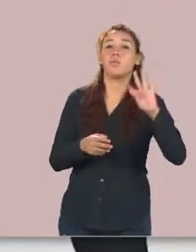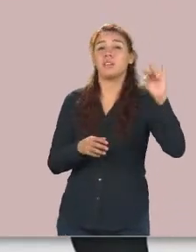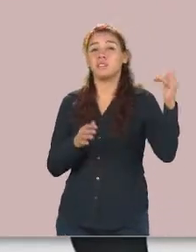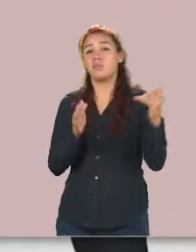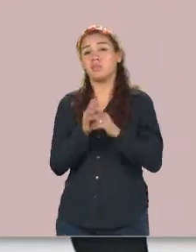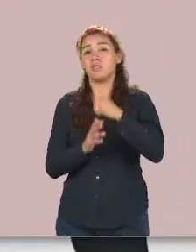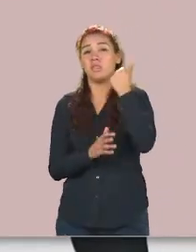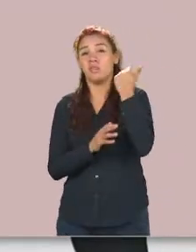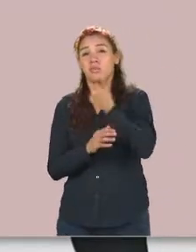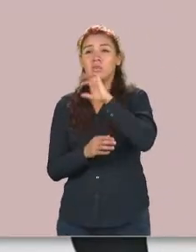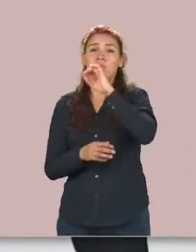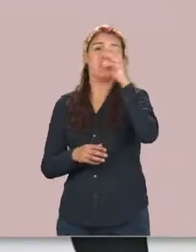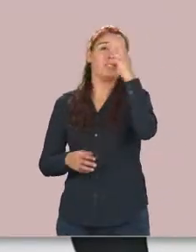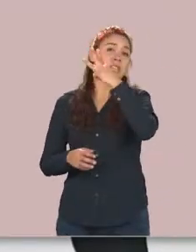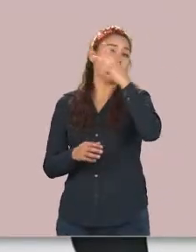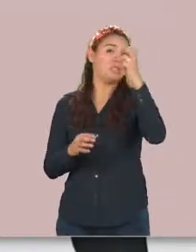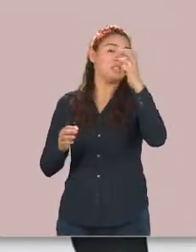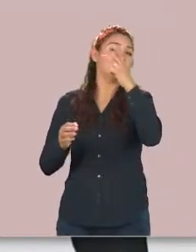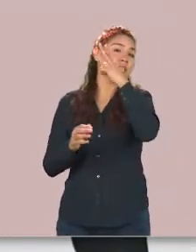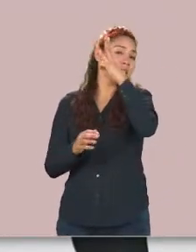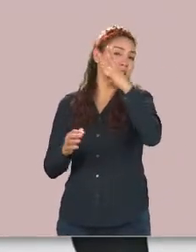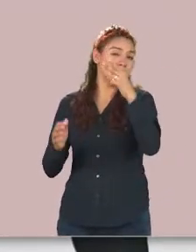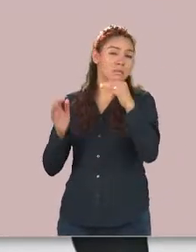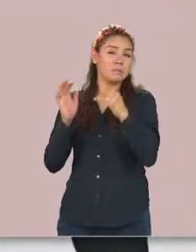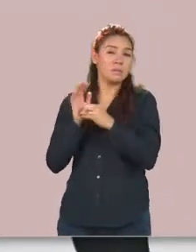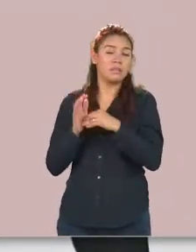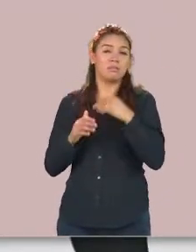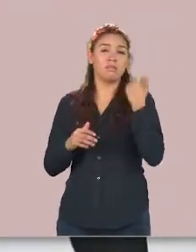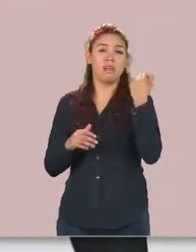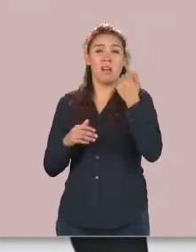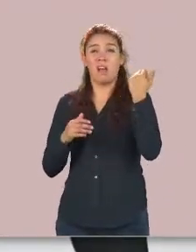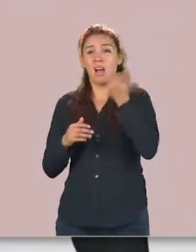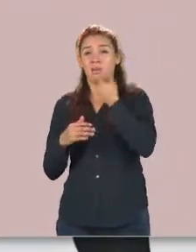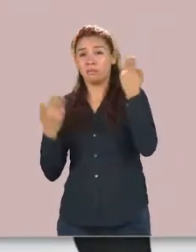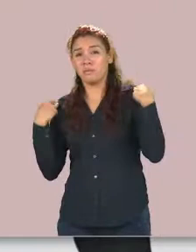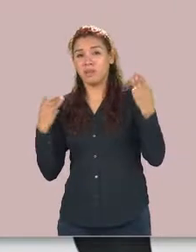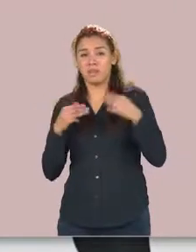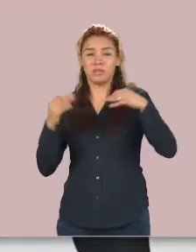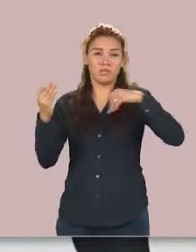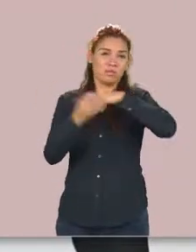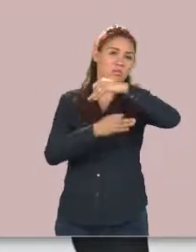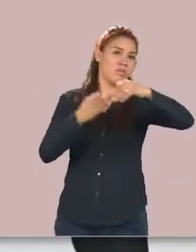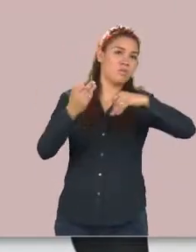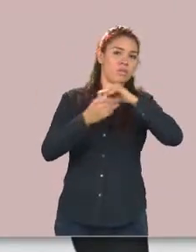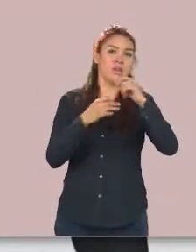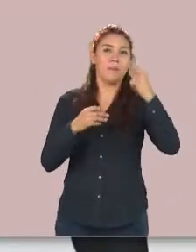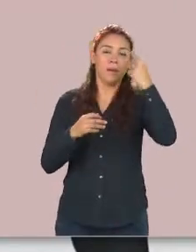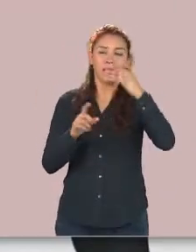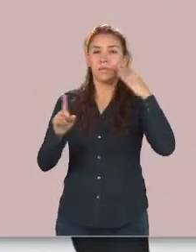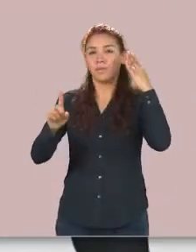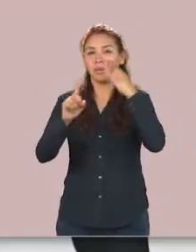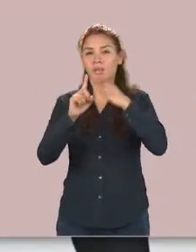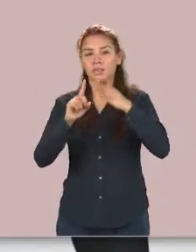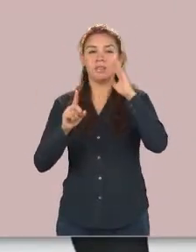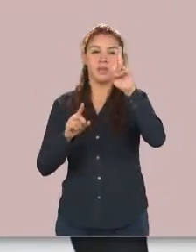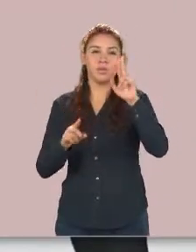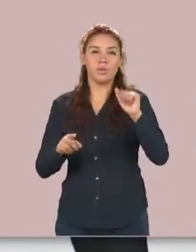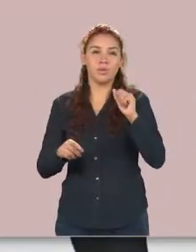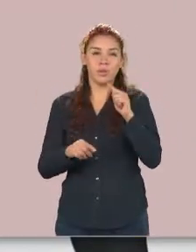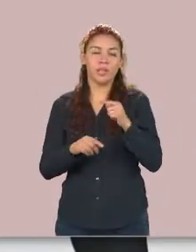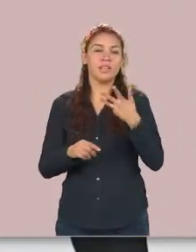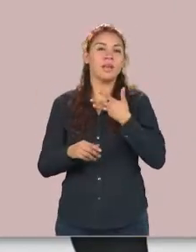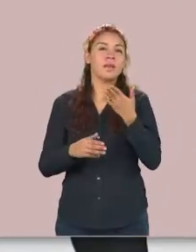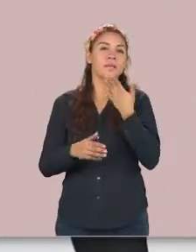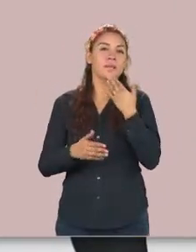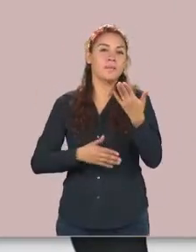a esta casa de estudios universitarios regresaron a esta institución comprometida 100% con nuestra entidad lo cual les dio la bienvenida a este